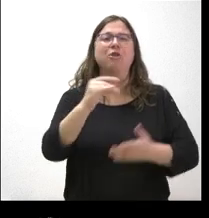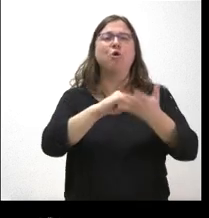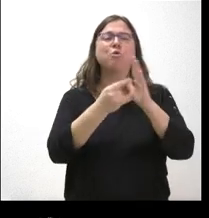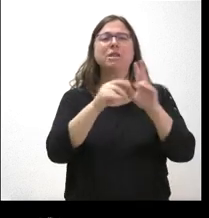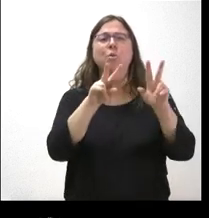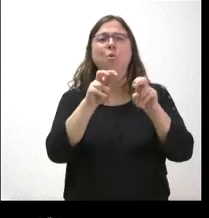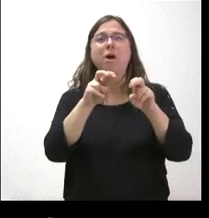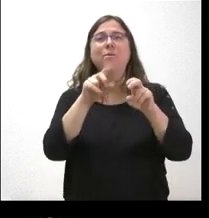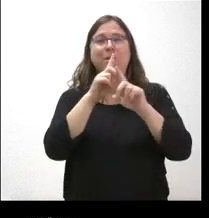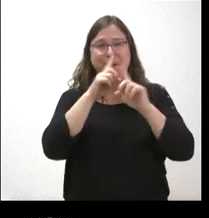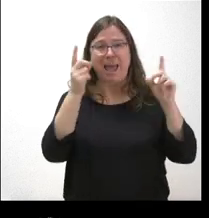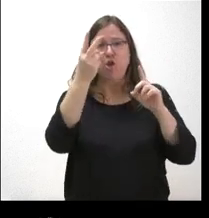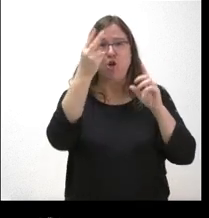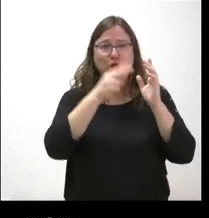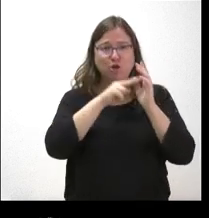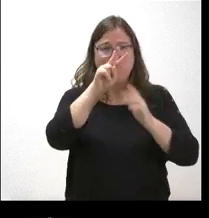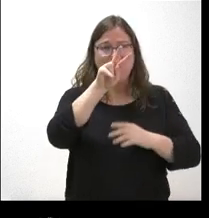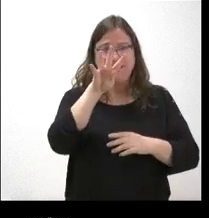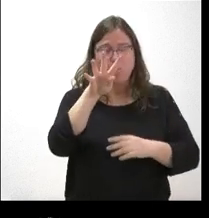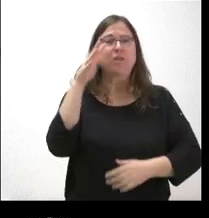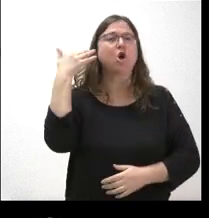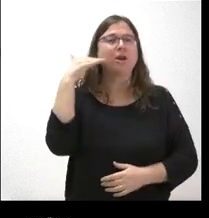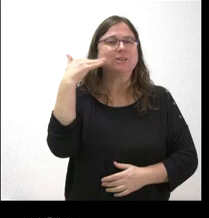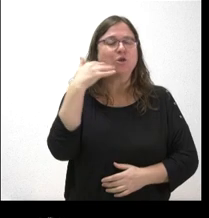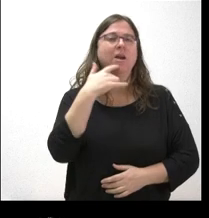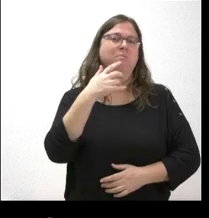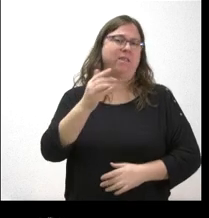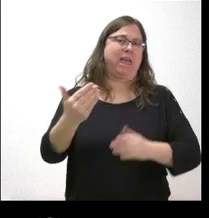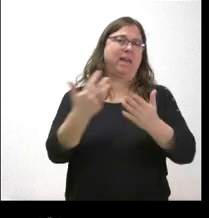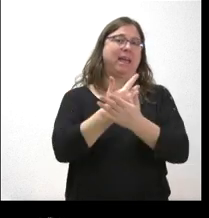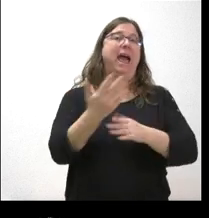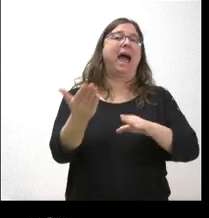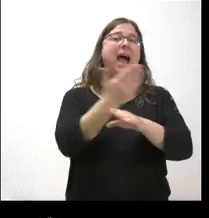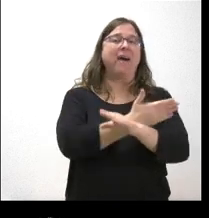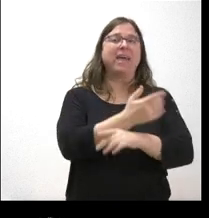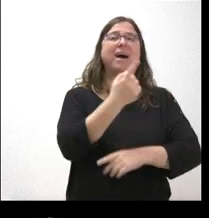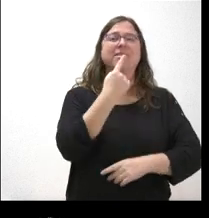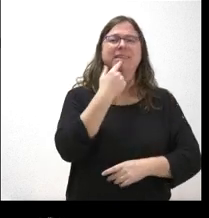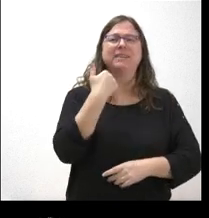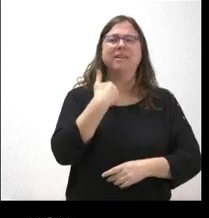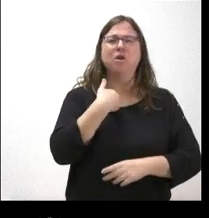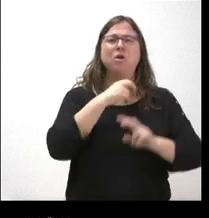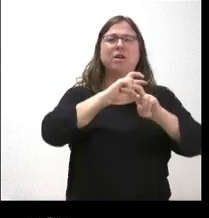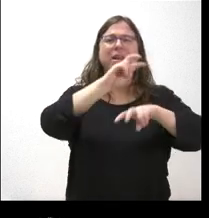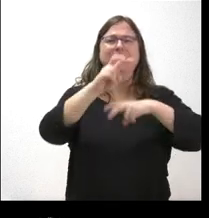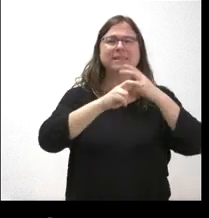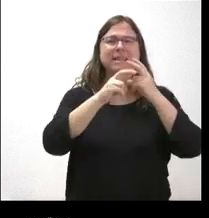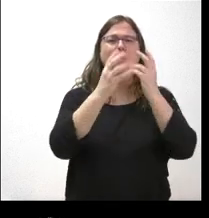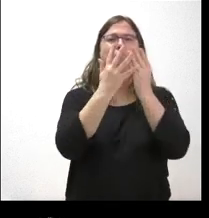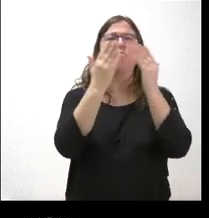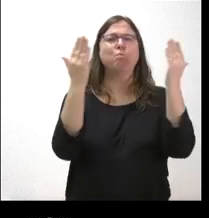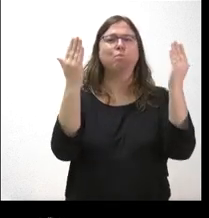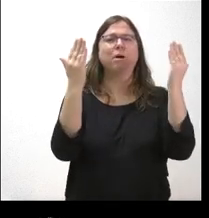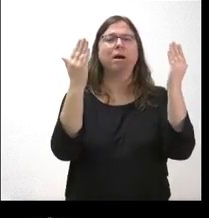previsto para este 2024 en Soria aparte del que ha mencionado de que va a haber una restauración de unos muros en